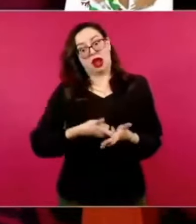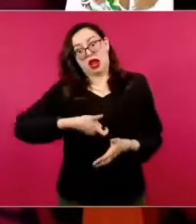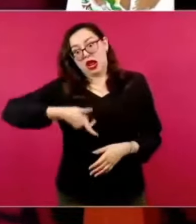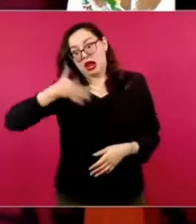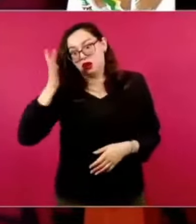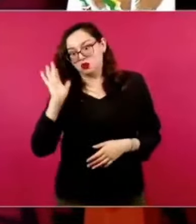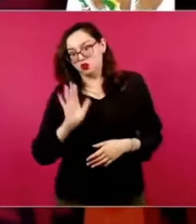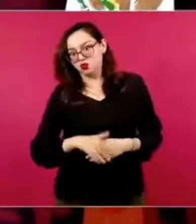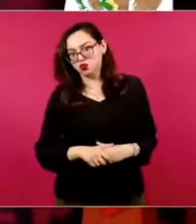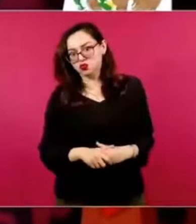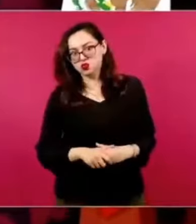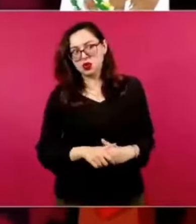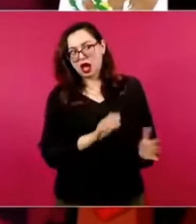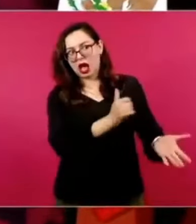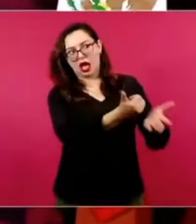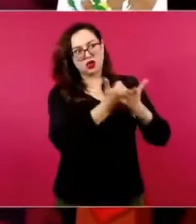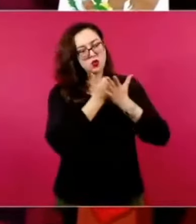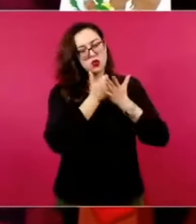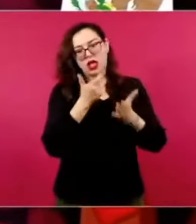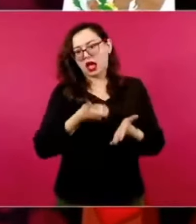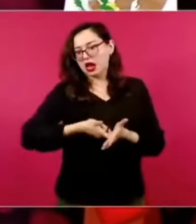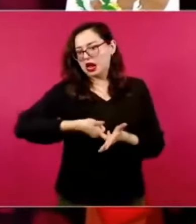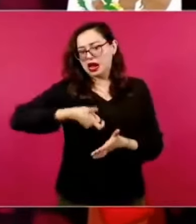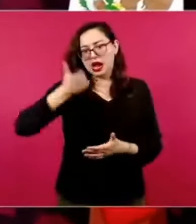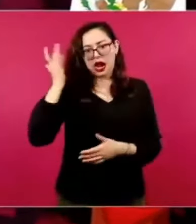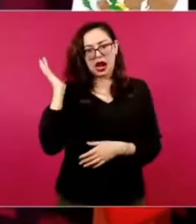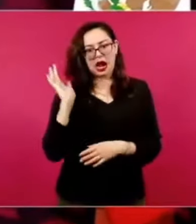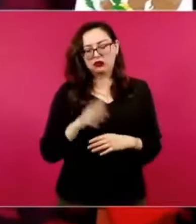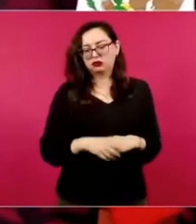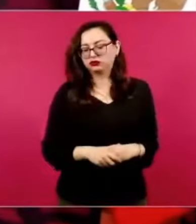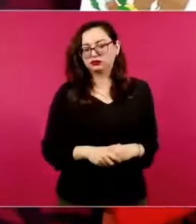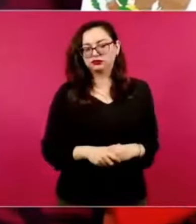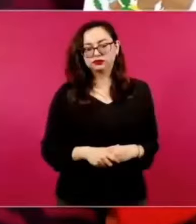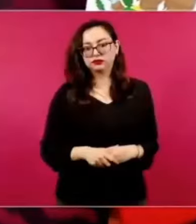ese salvavidas.